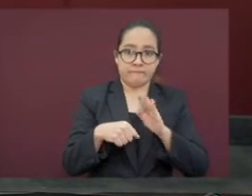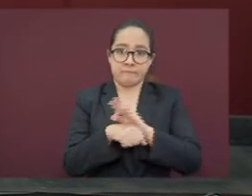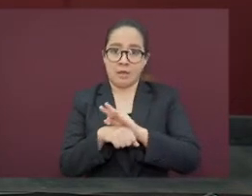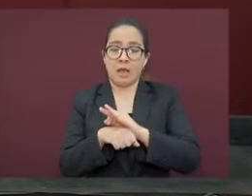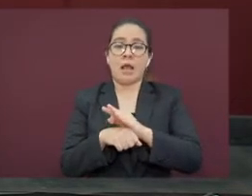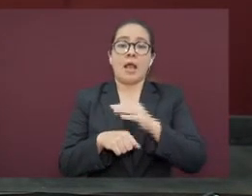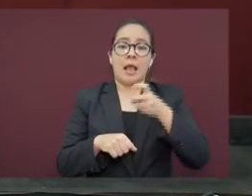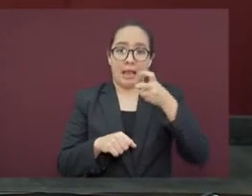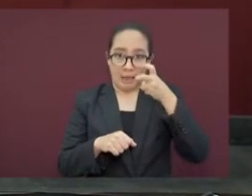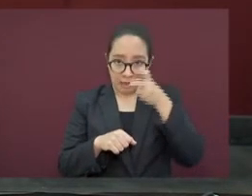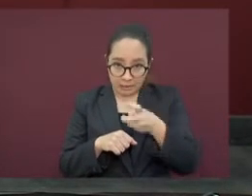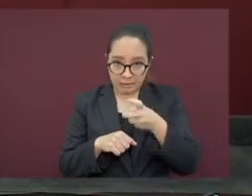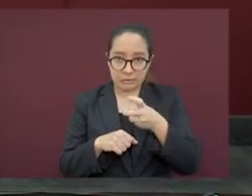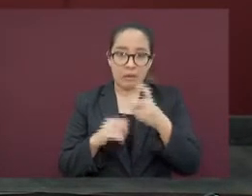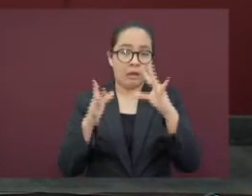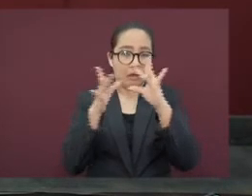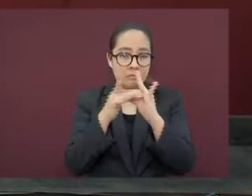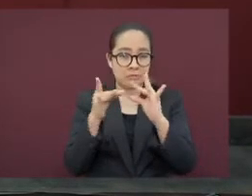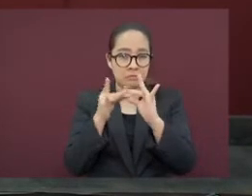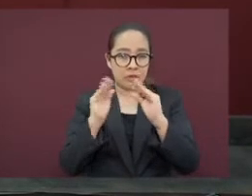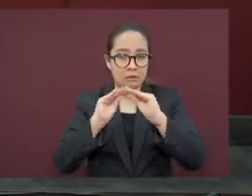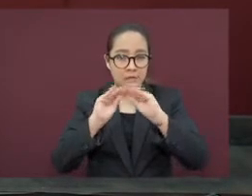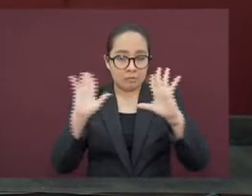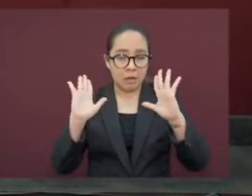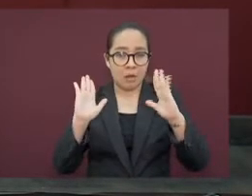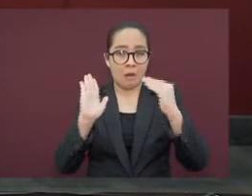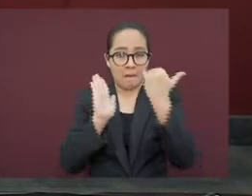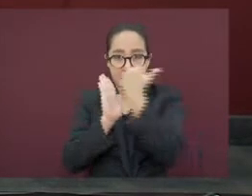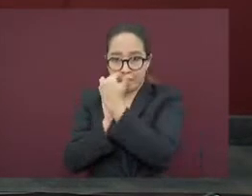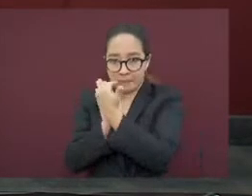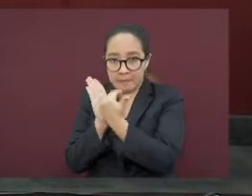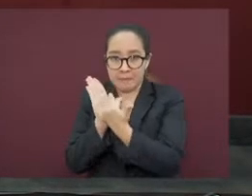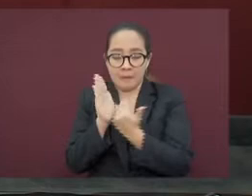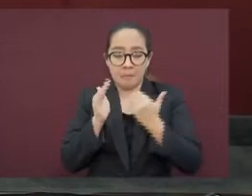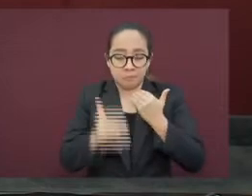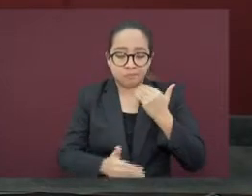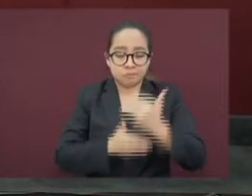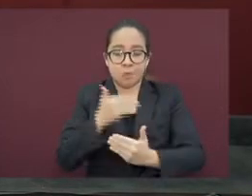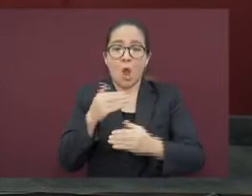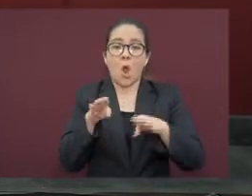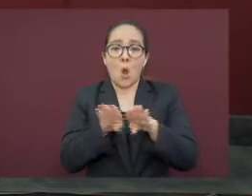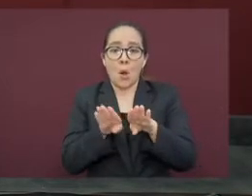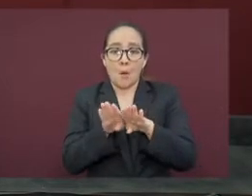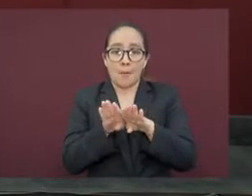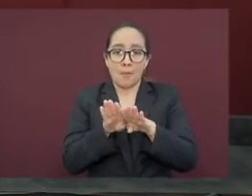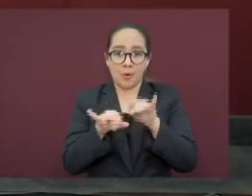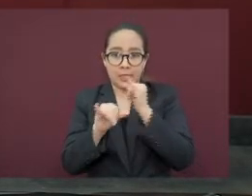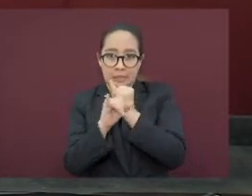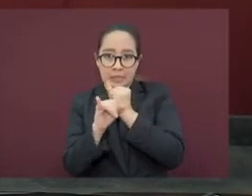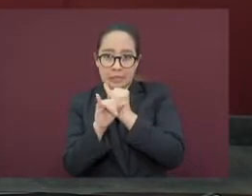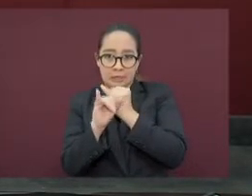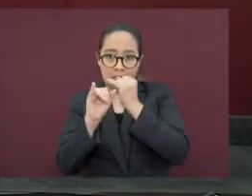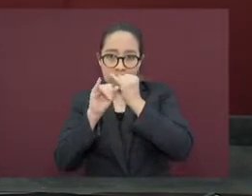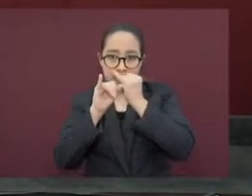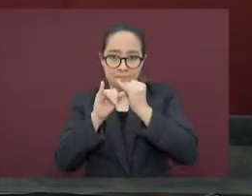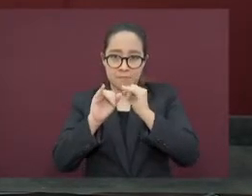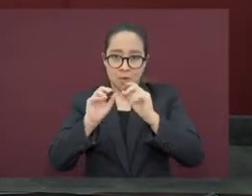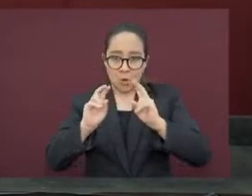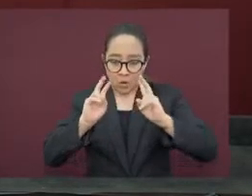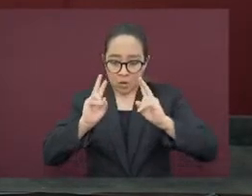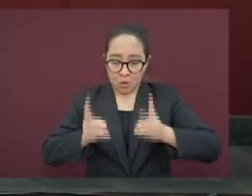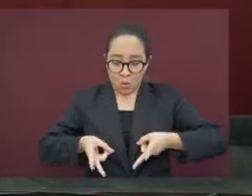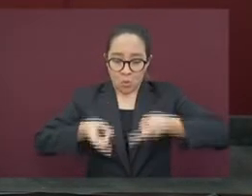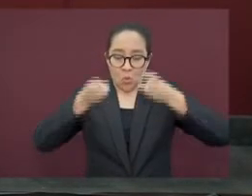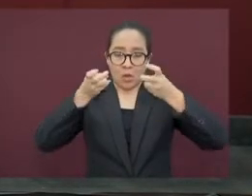ustedes los pasos para el correcto llenado de datos e información para obtener el cartel